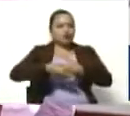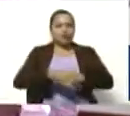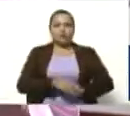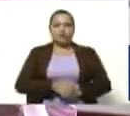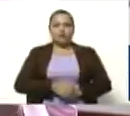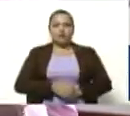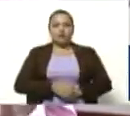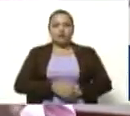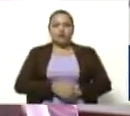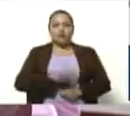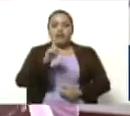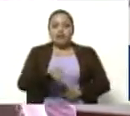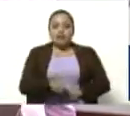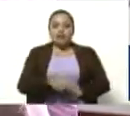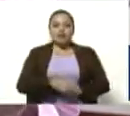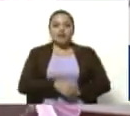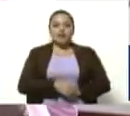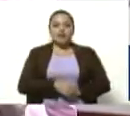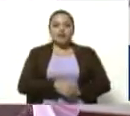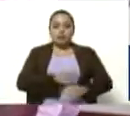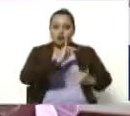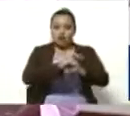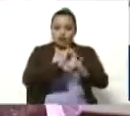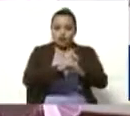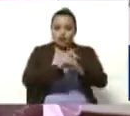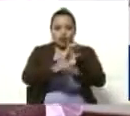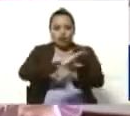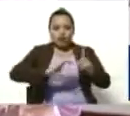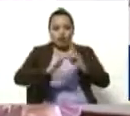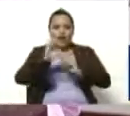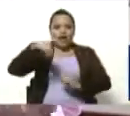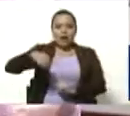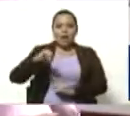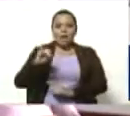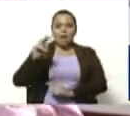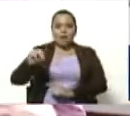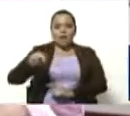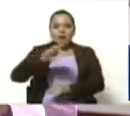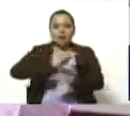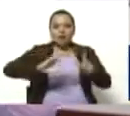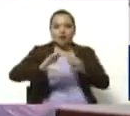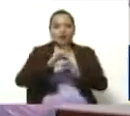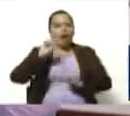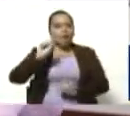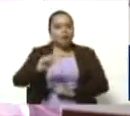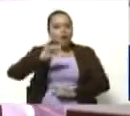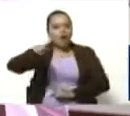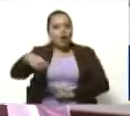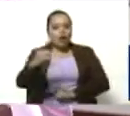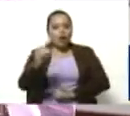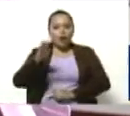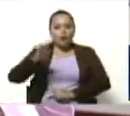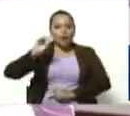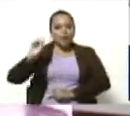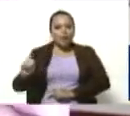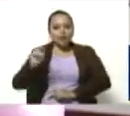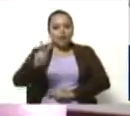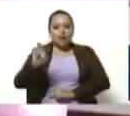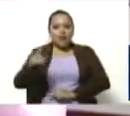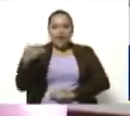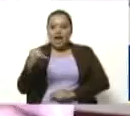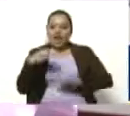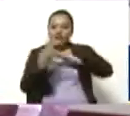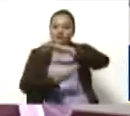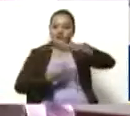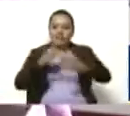a través de nuestra página web de cultura, mincultura.gov.be, hemos puesto las bases que están ahí